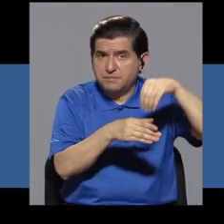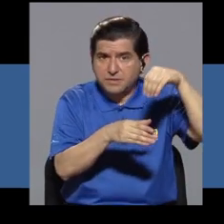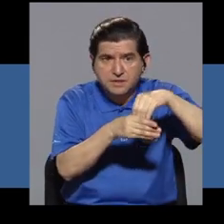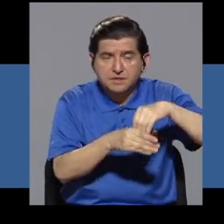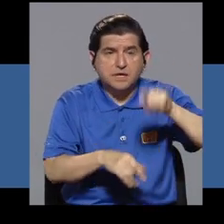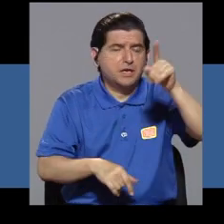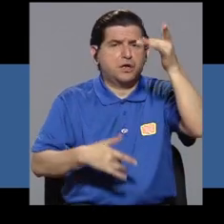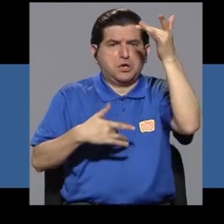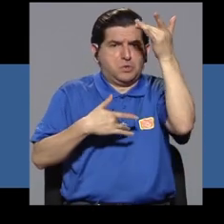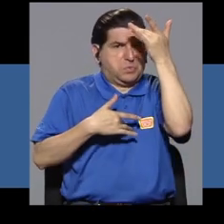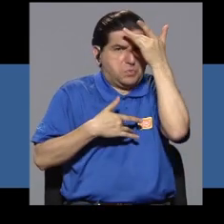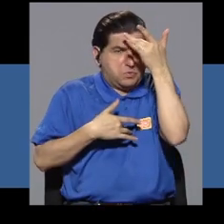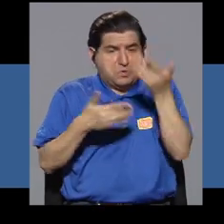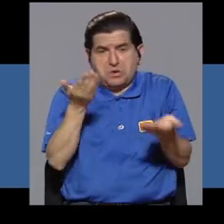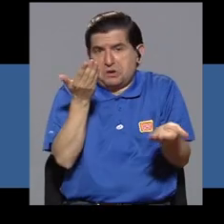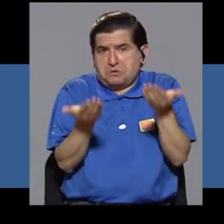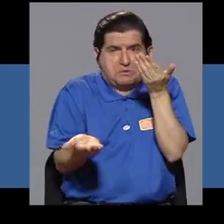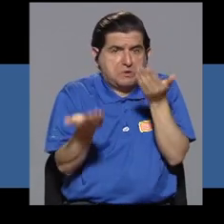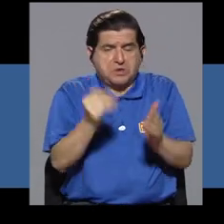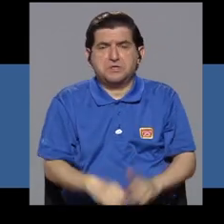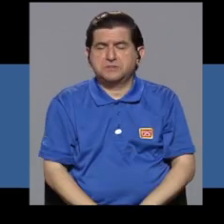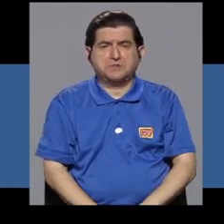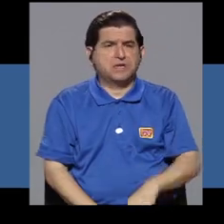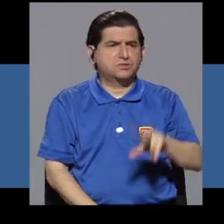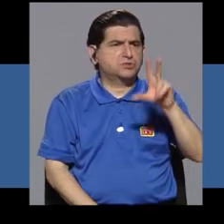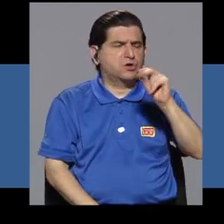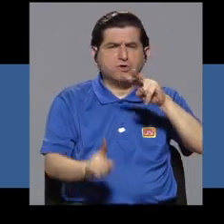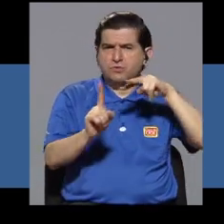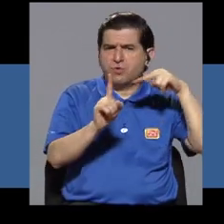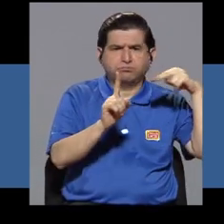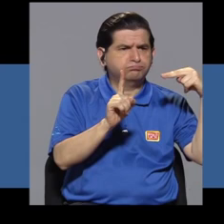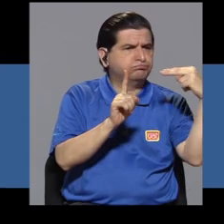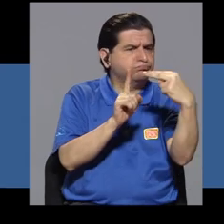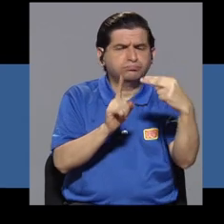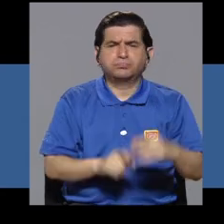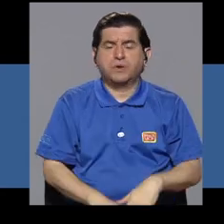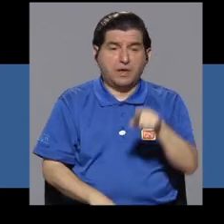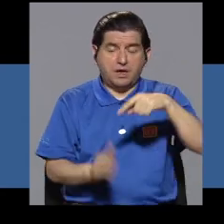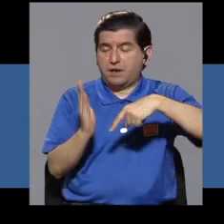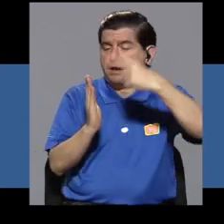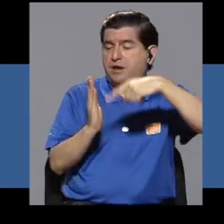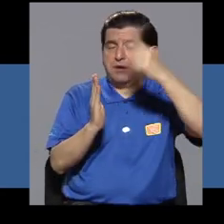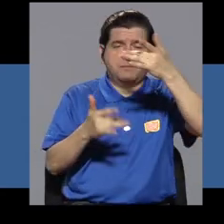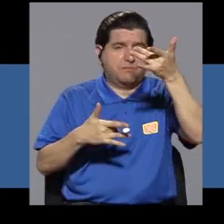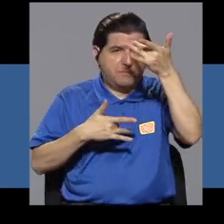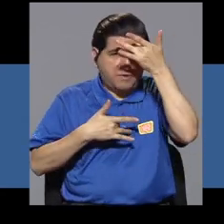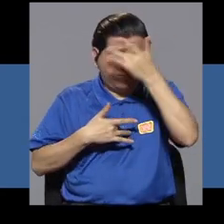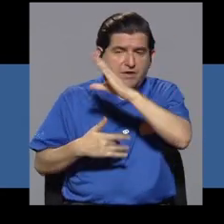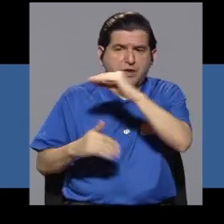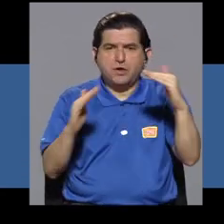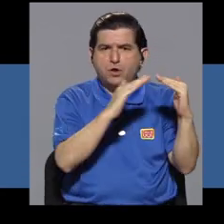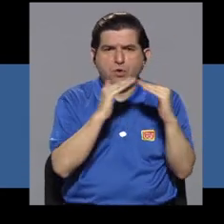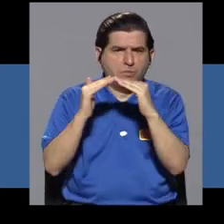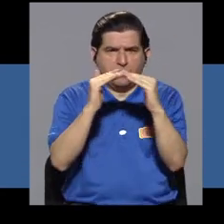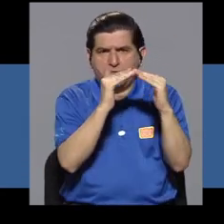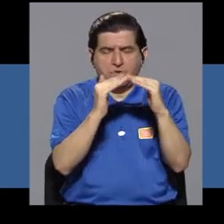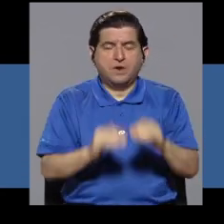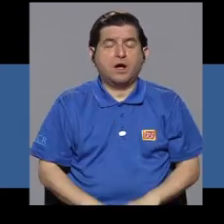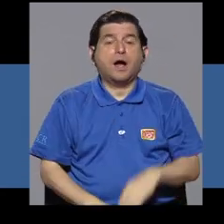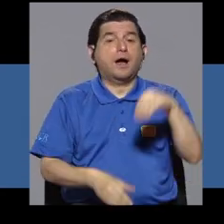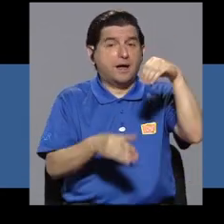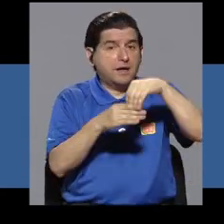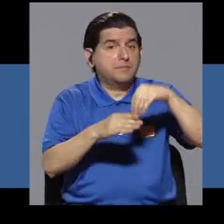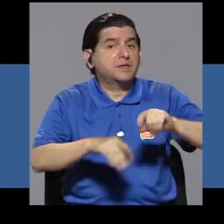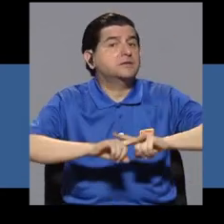no está siendo visualizada, de acuerdo a ese perfil epidemiológico y demográfico del país, que invertir, por ejemplo, en